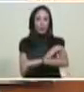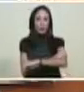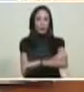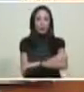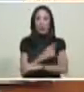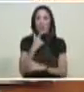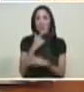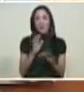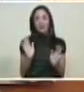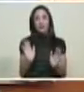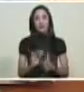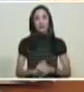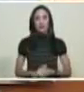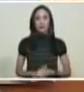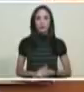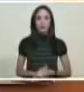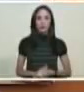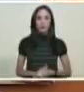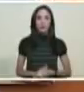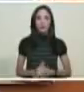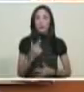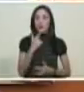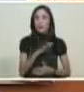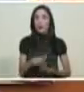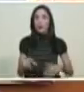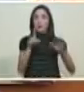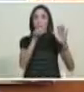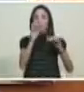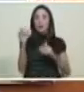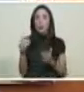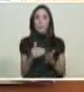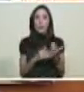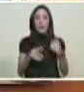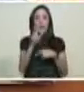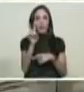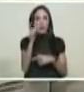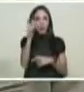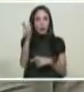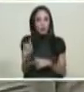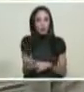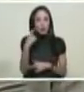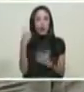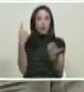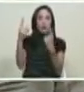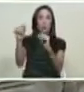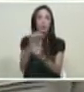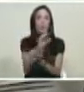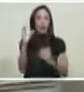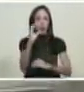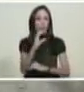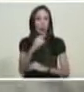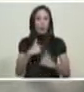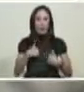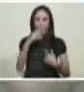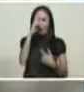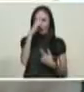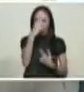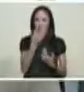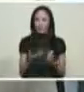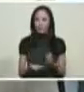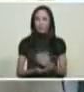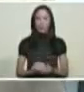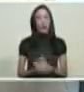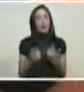dicen ellos que se han ido 600 mil venezolanos a Colombia lo dudo de todas